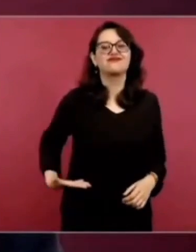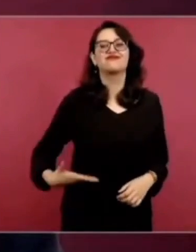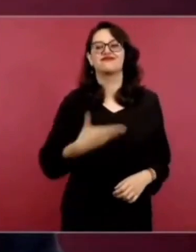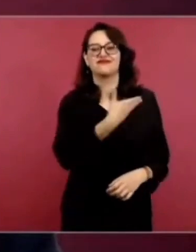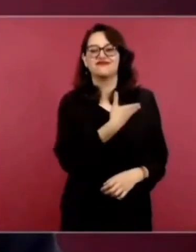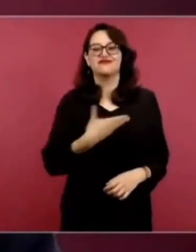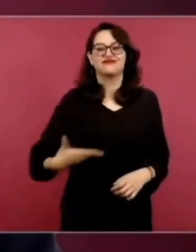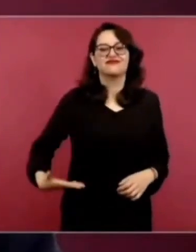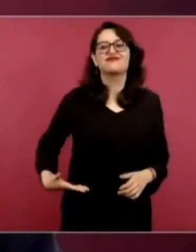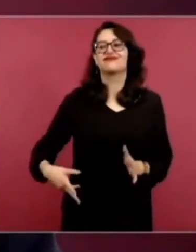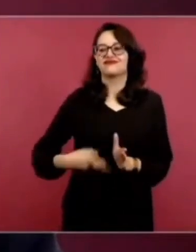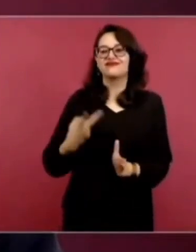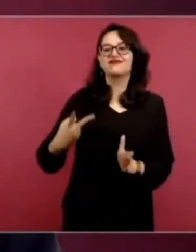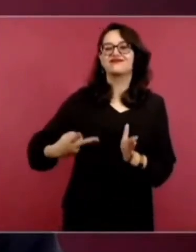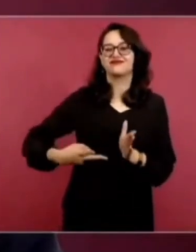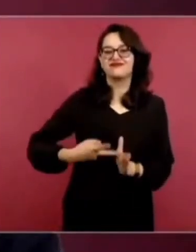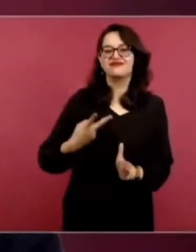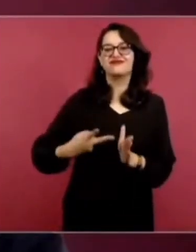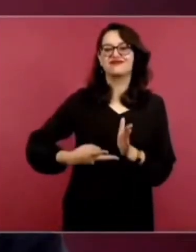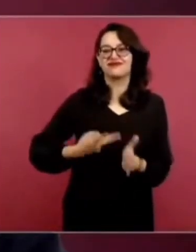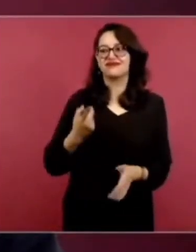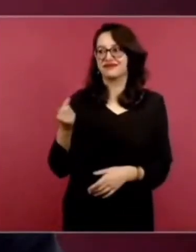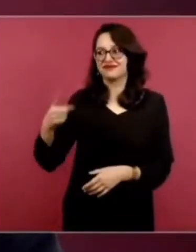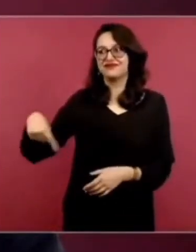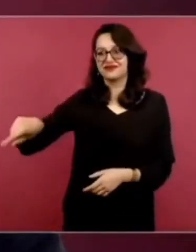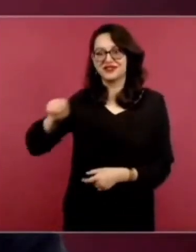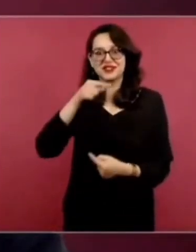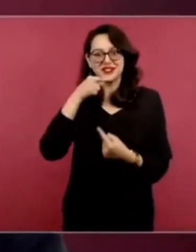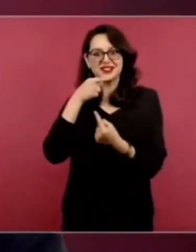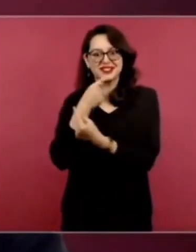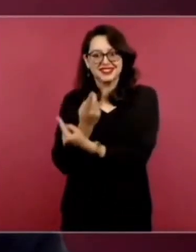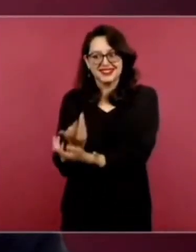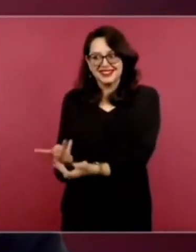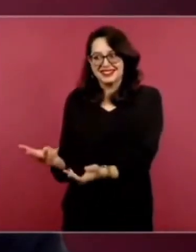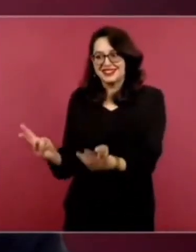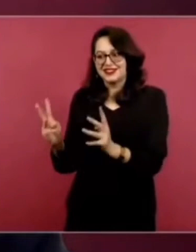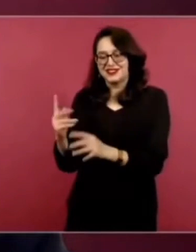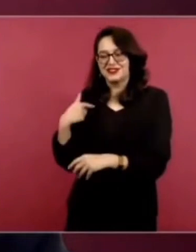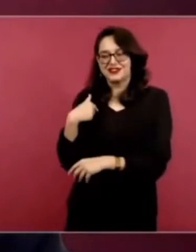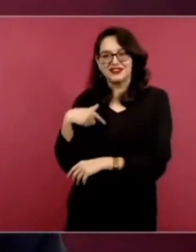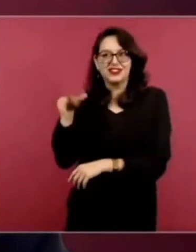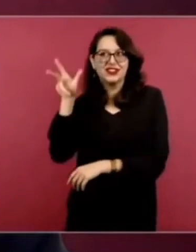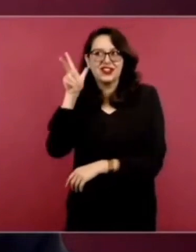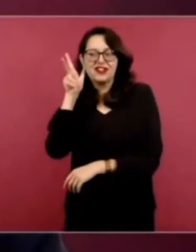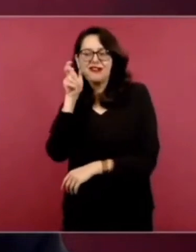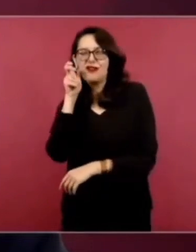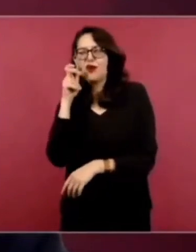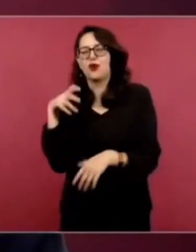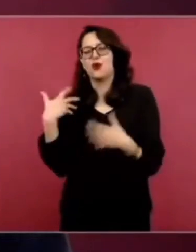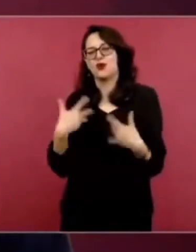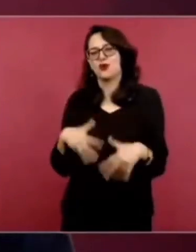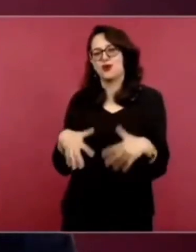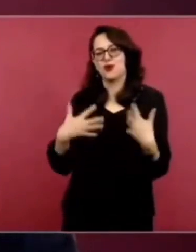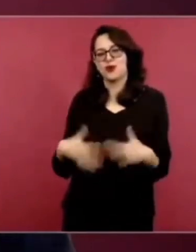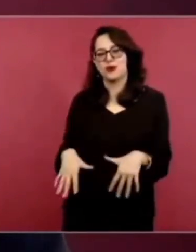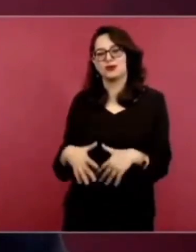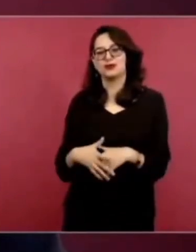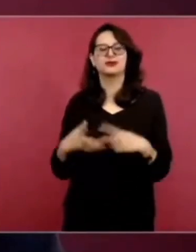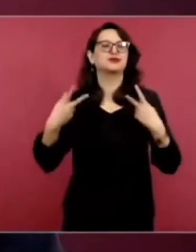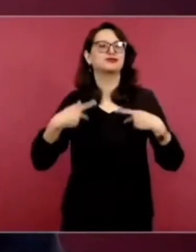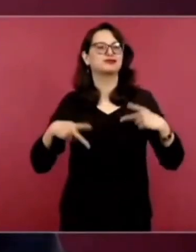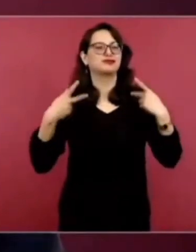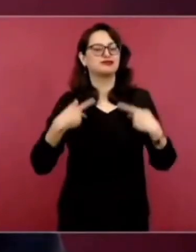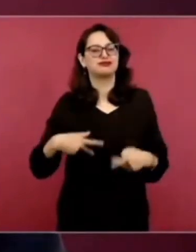los niños y la gente muy